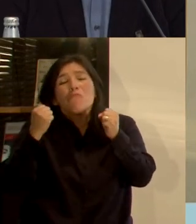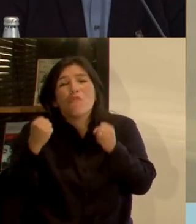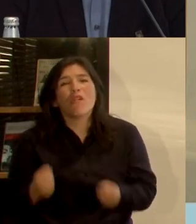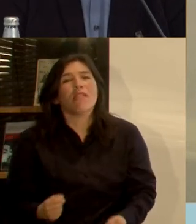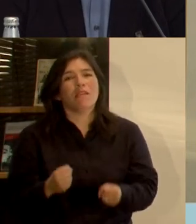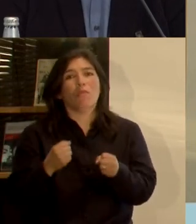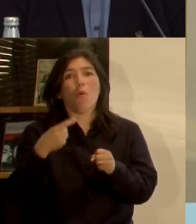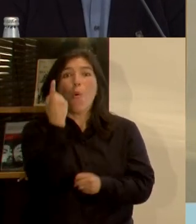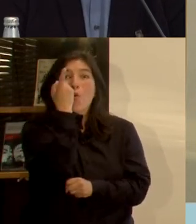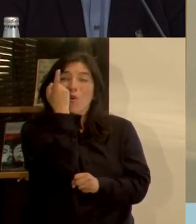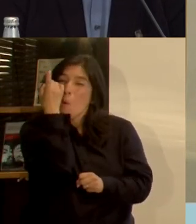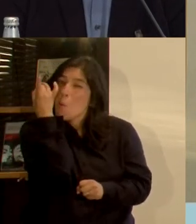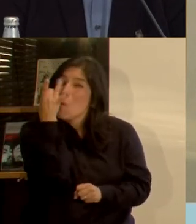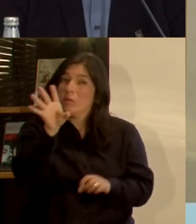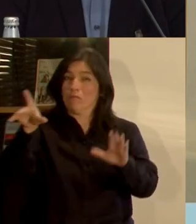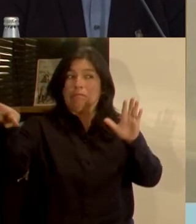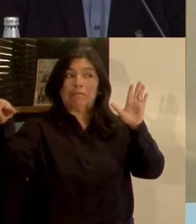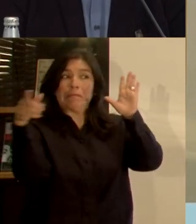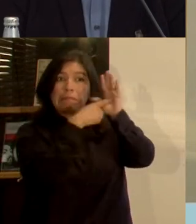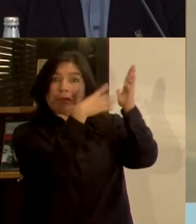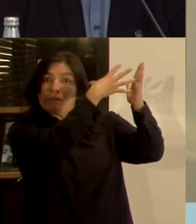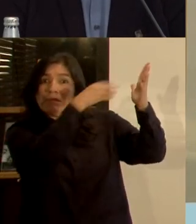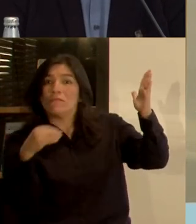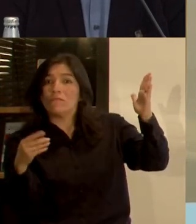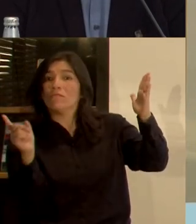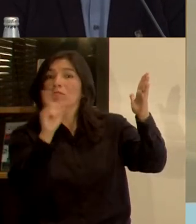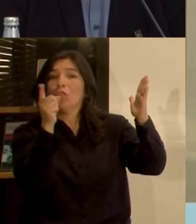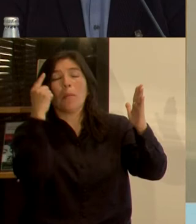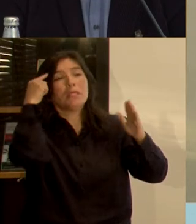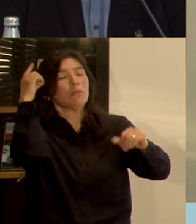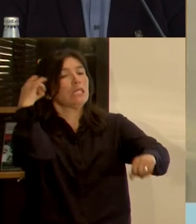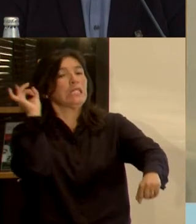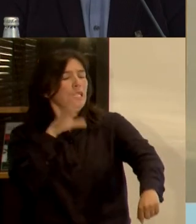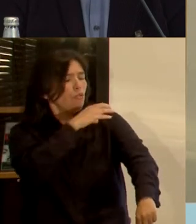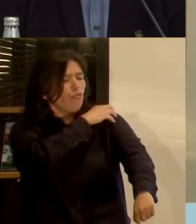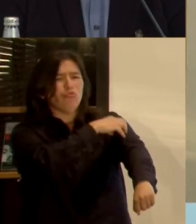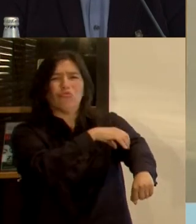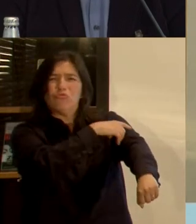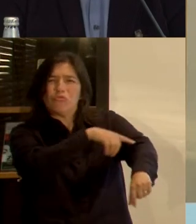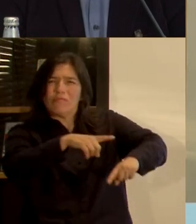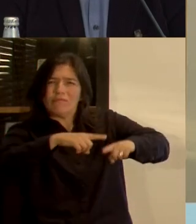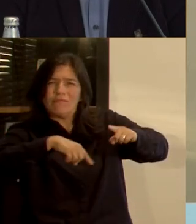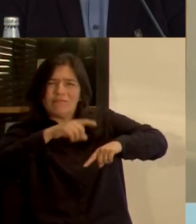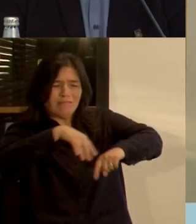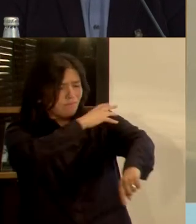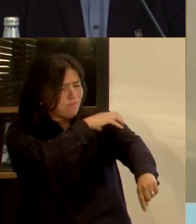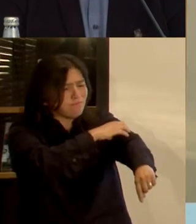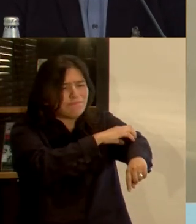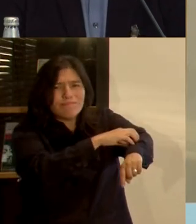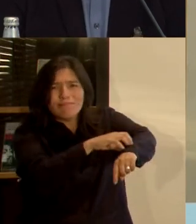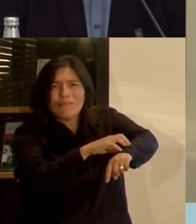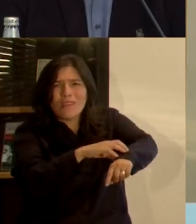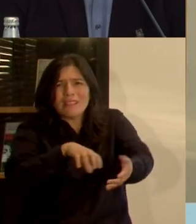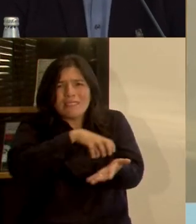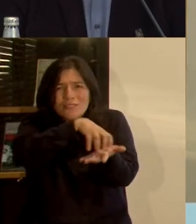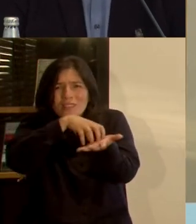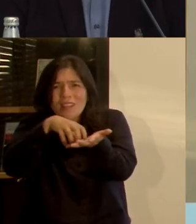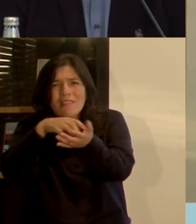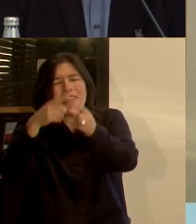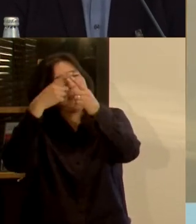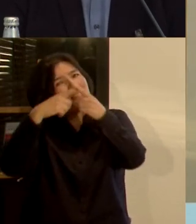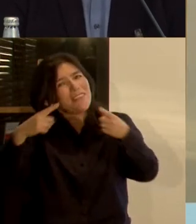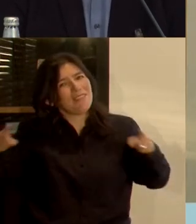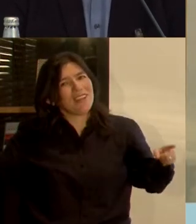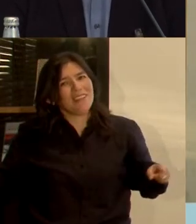no hay un solo modelo porque creo que este país tiene una geografía y una realidad geográfica, urbana, muy diferentes